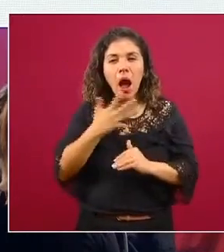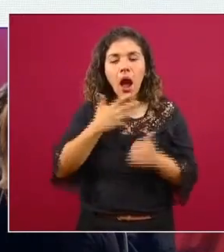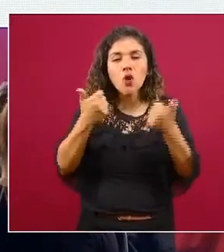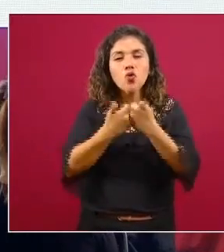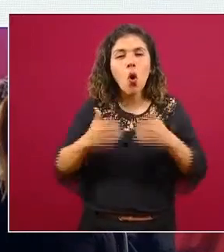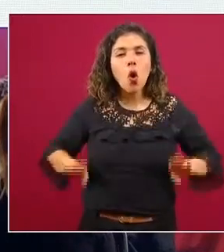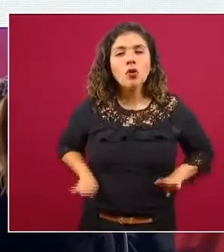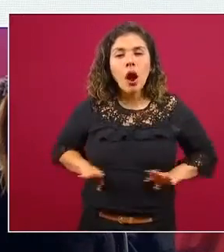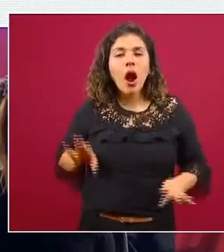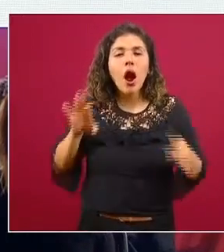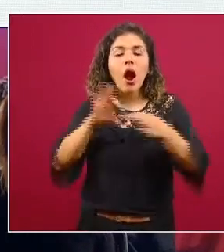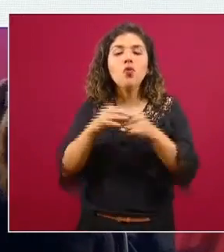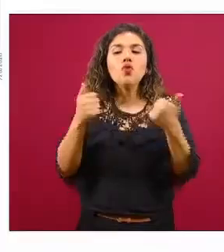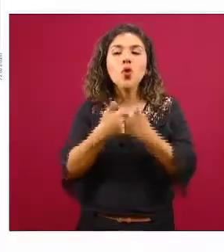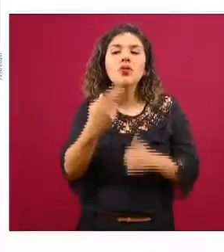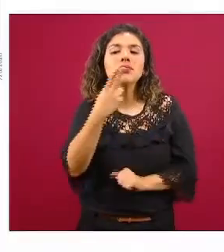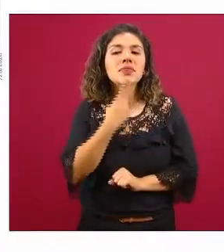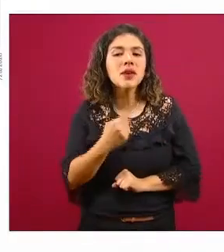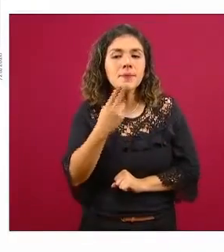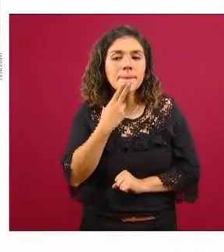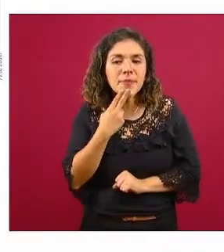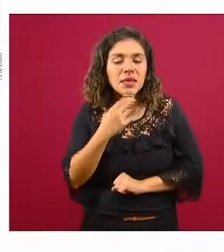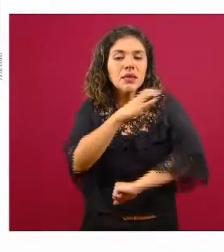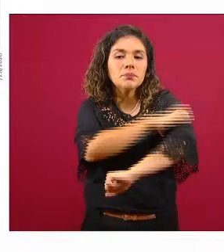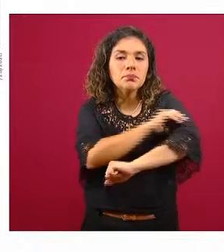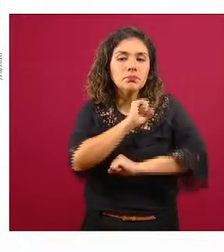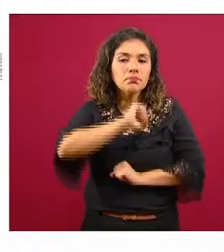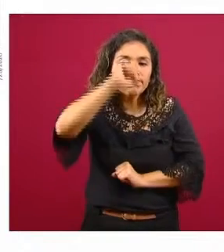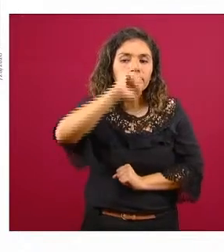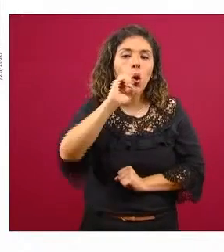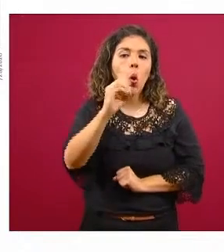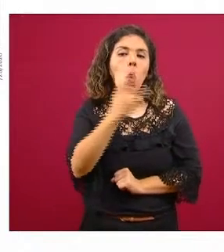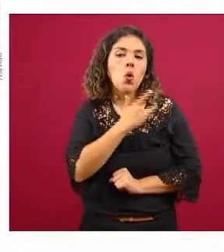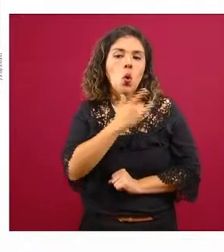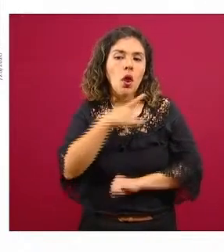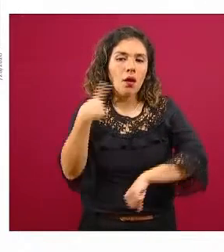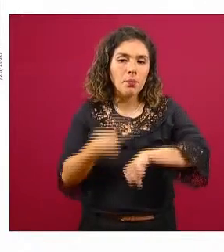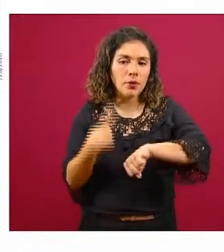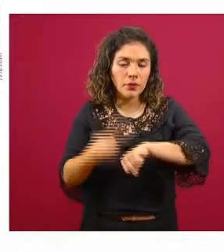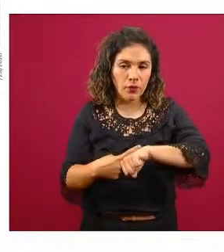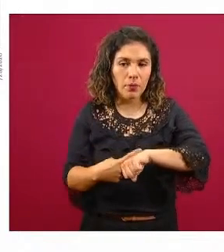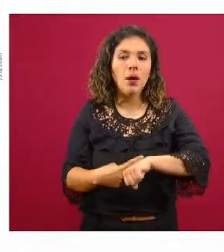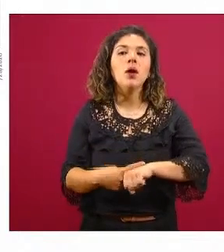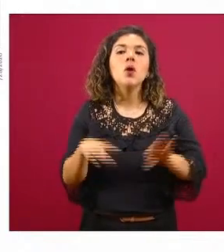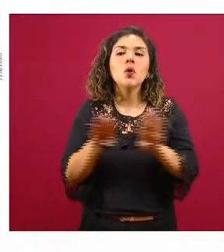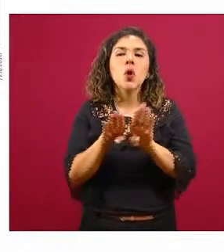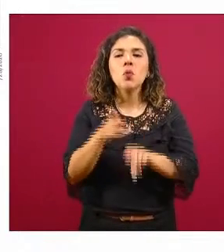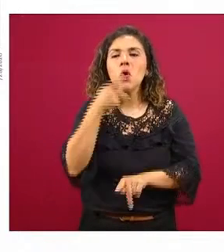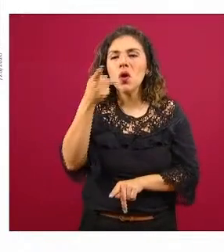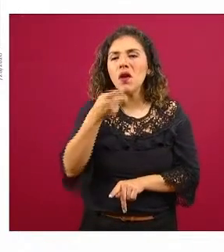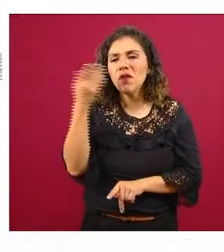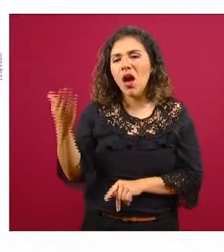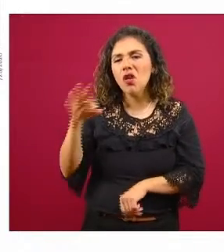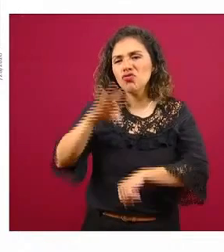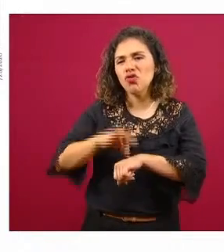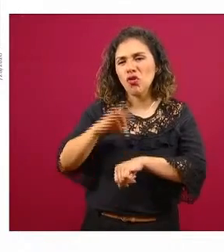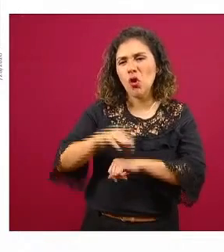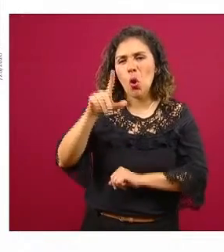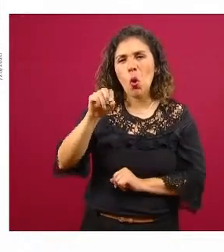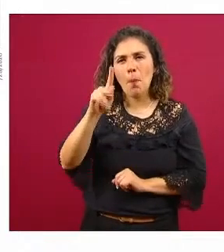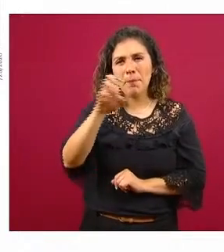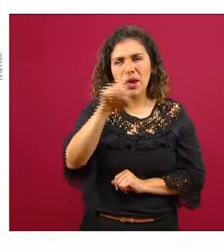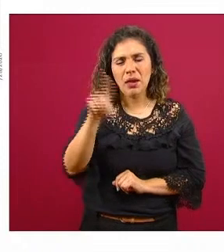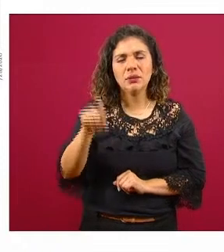condiciones asociadas a diabetes e hipertensión y situaciones cardiovasculares que ya lo mencionaba el doctor Gabastú lo mencionaba el doctor López Ridaura